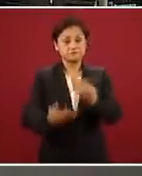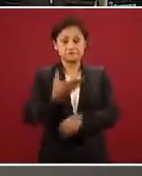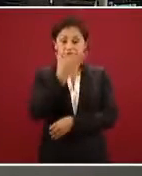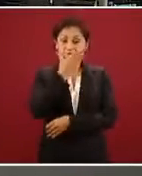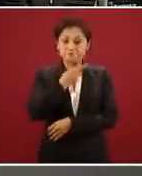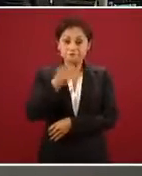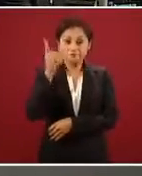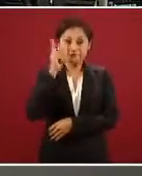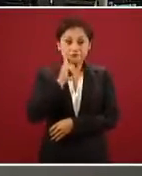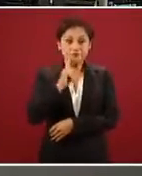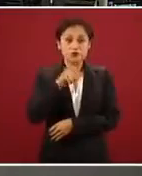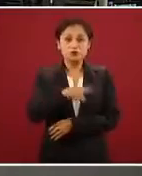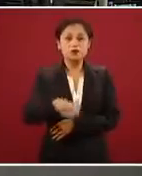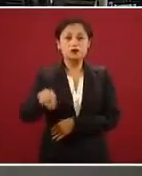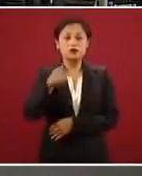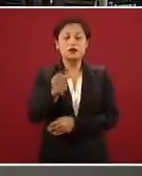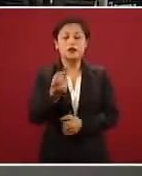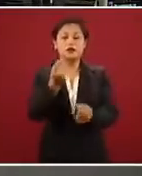viendo y escuchando.